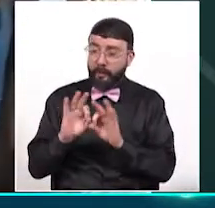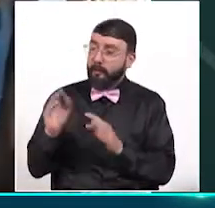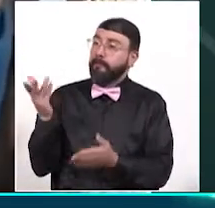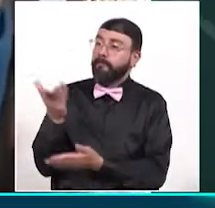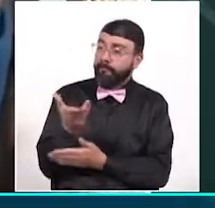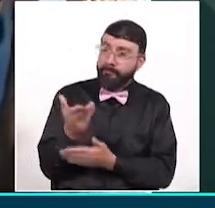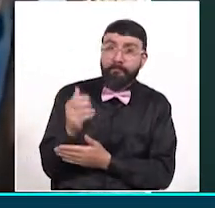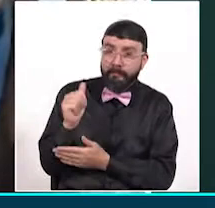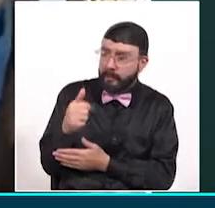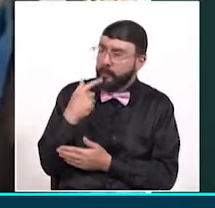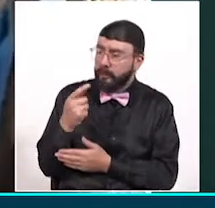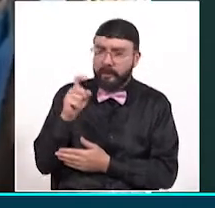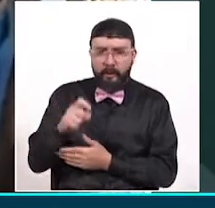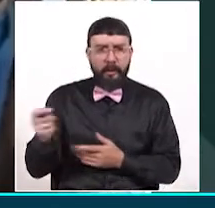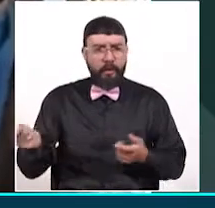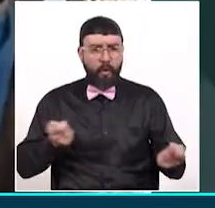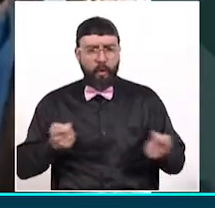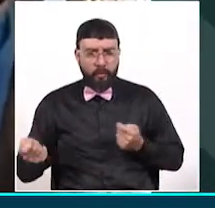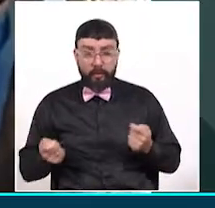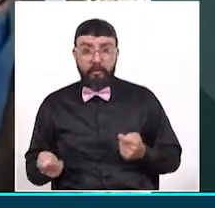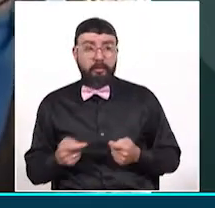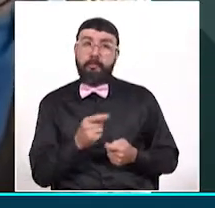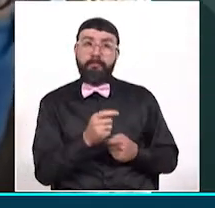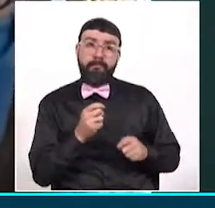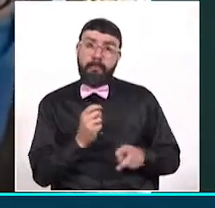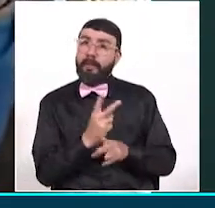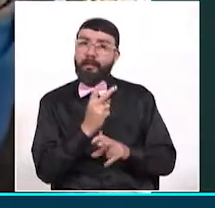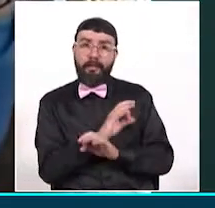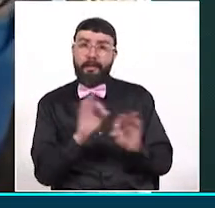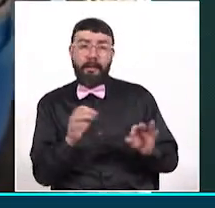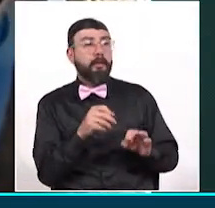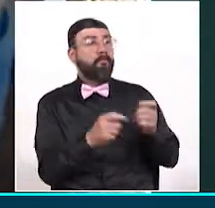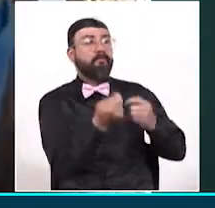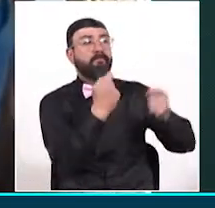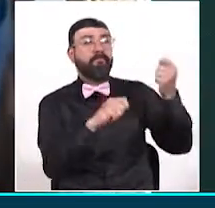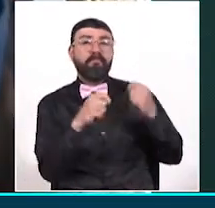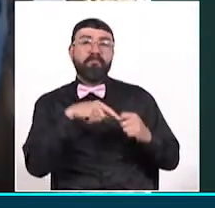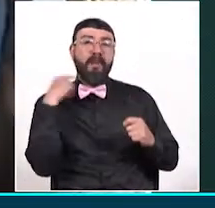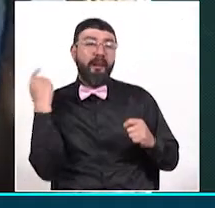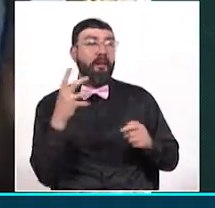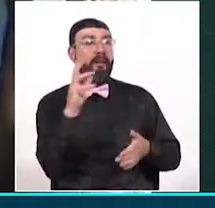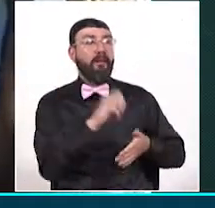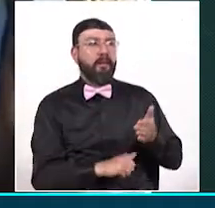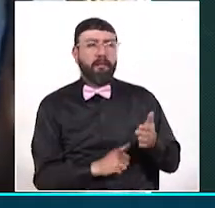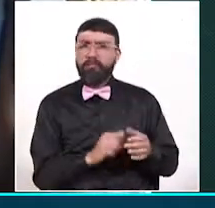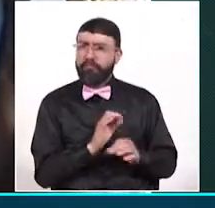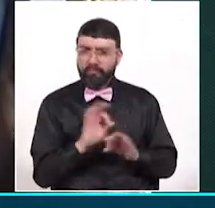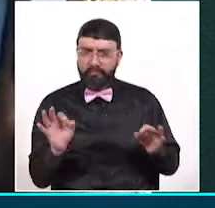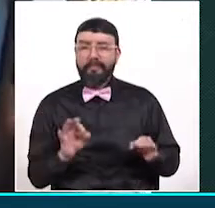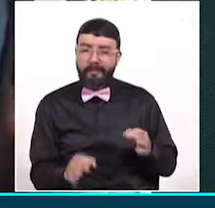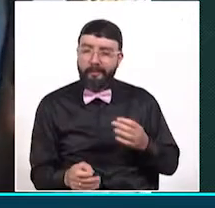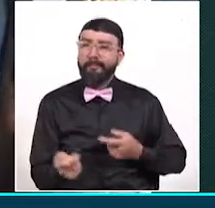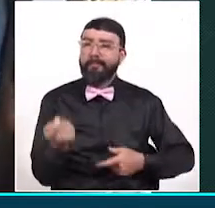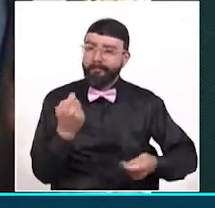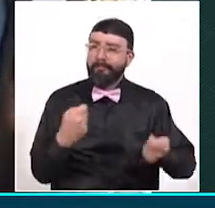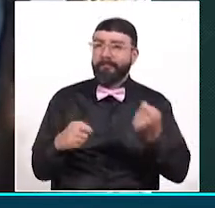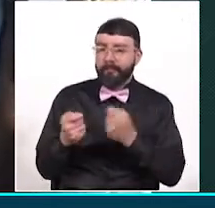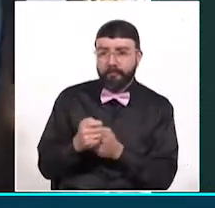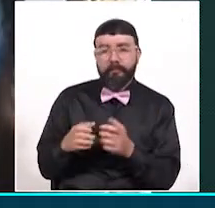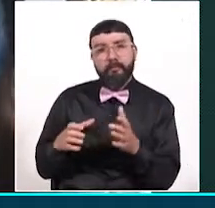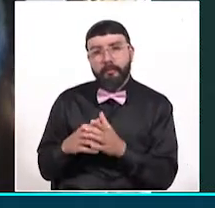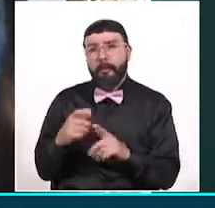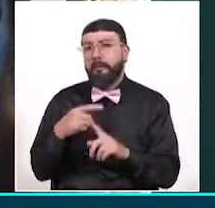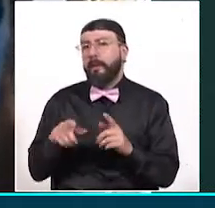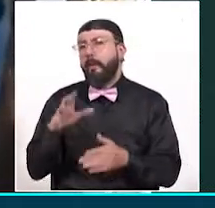lo dice, que hay que manejar con mucho cuidado, para que obviamente no esté afectando la parte económica, también del municipio, y de sus áreas